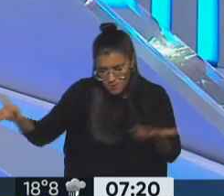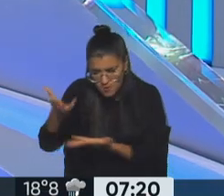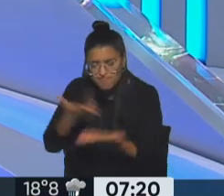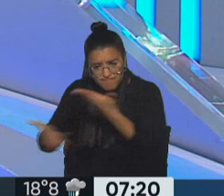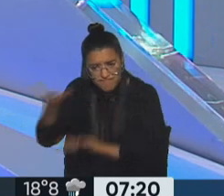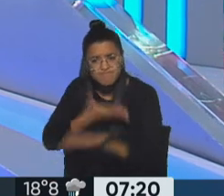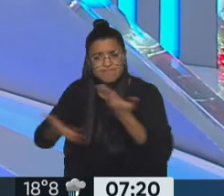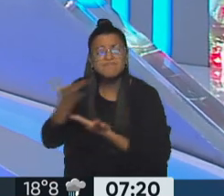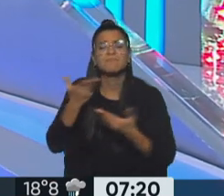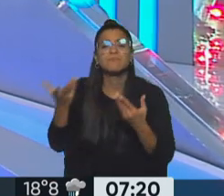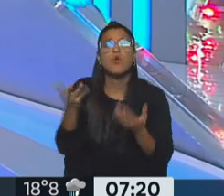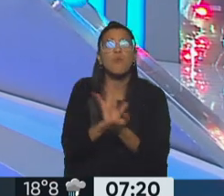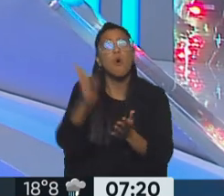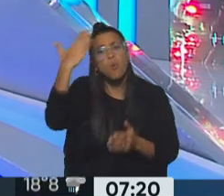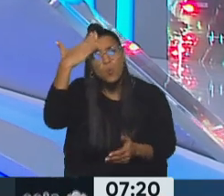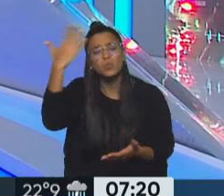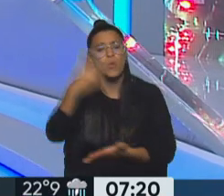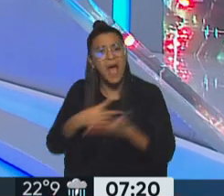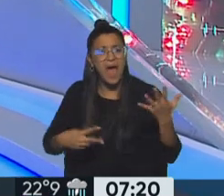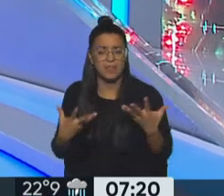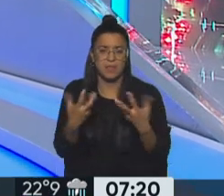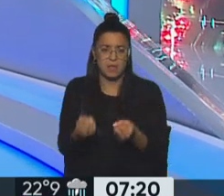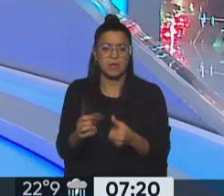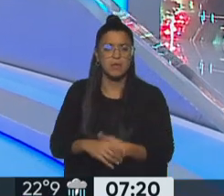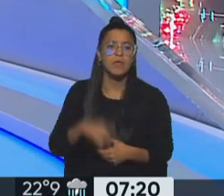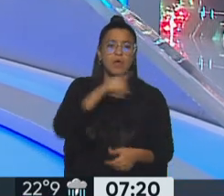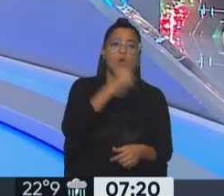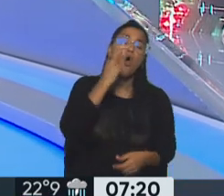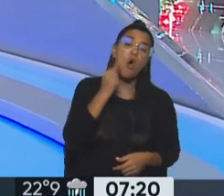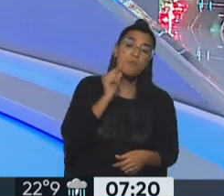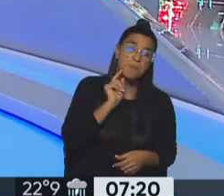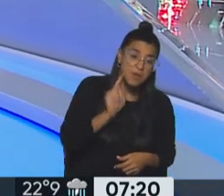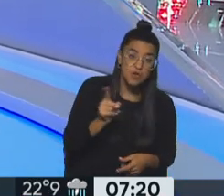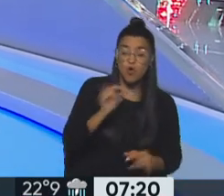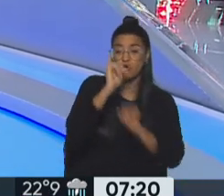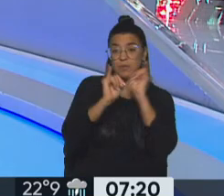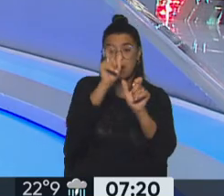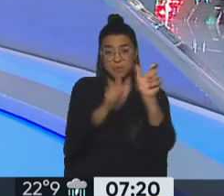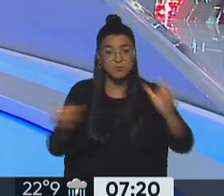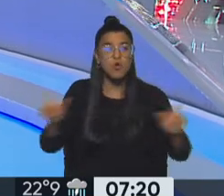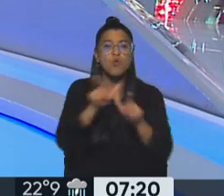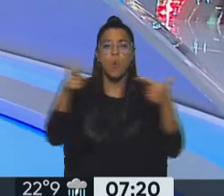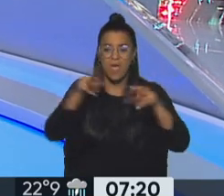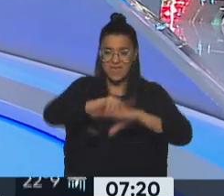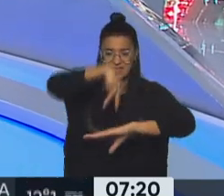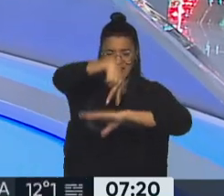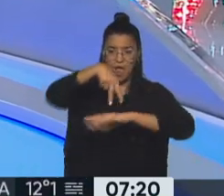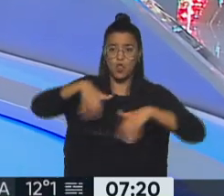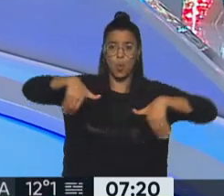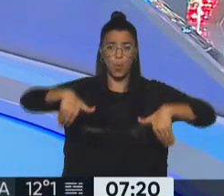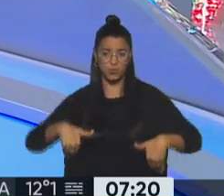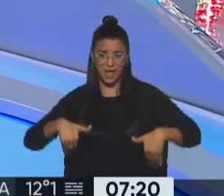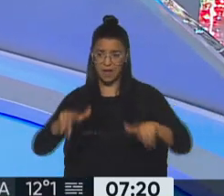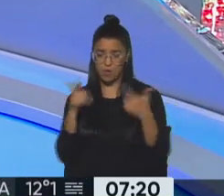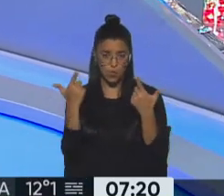naturaleza, utilizando la cultura y el arte como armas. Y en este hombre peligroso le contamos a la gente que no hay escenario, no hay butacas, sino que